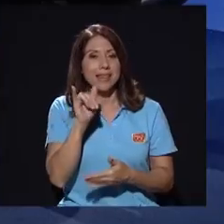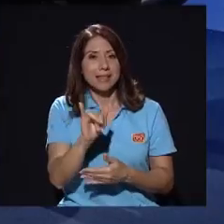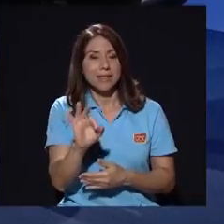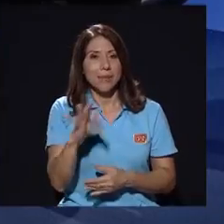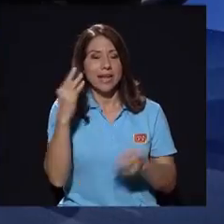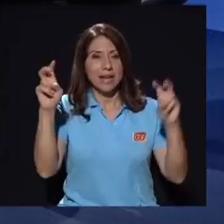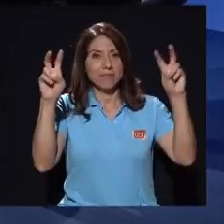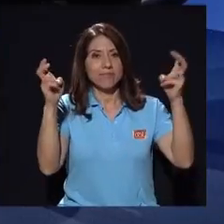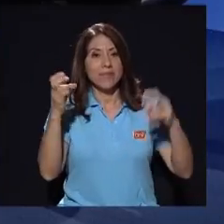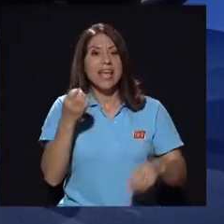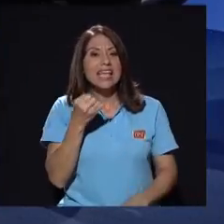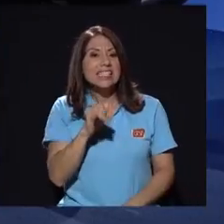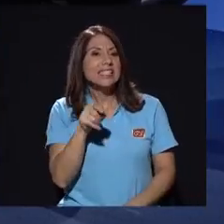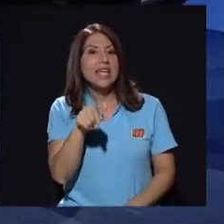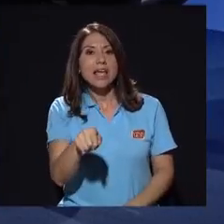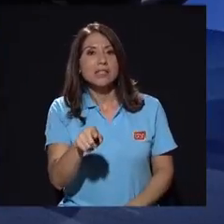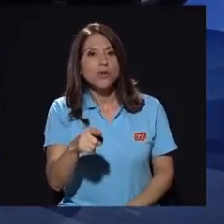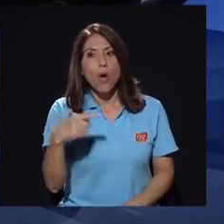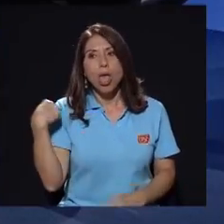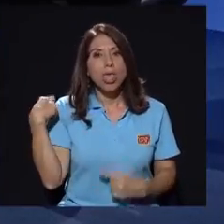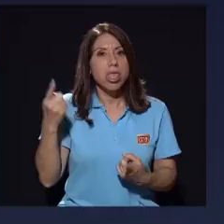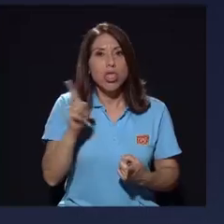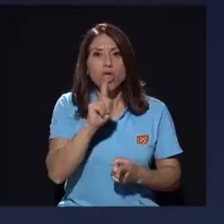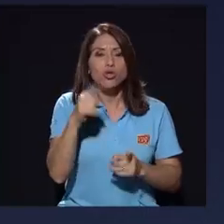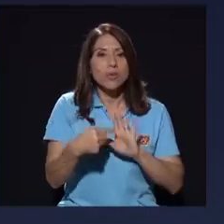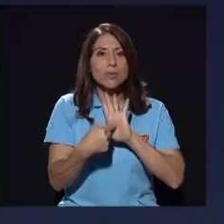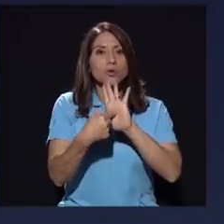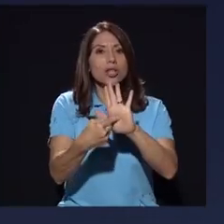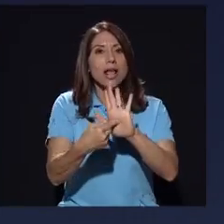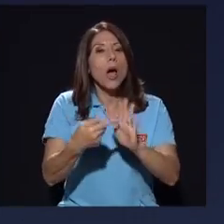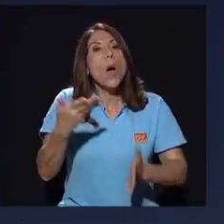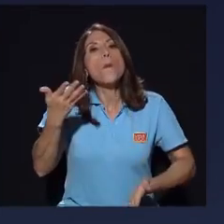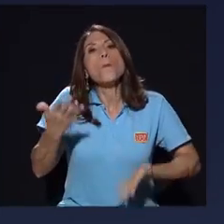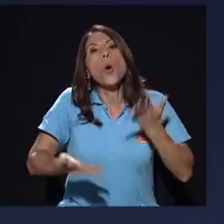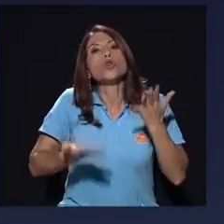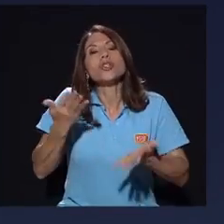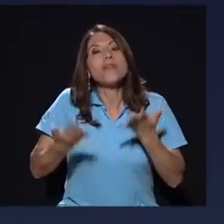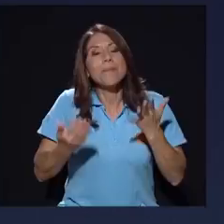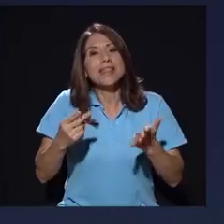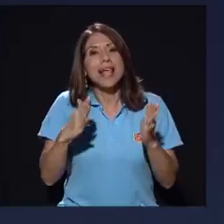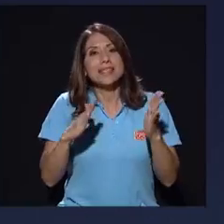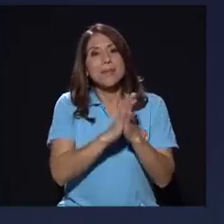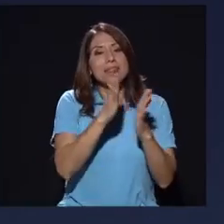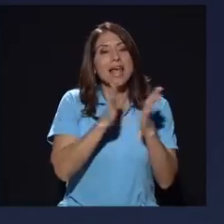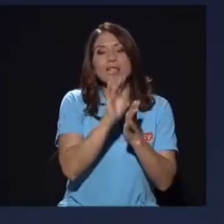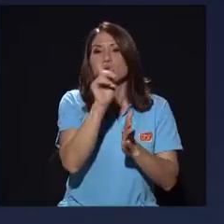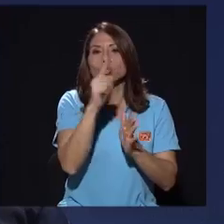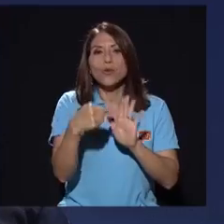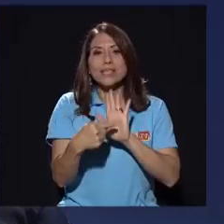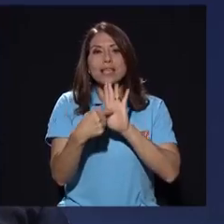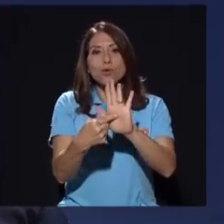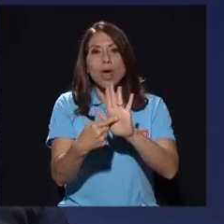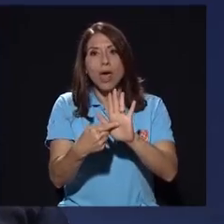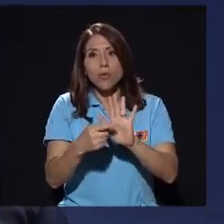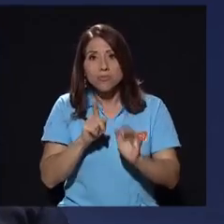Si esto no se hubiese mostrado, posiblemente el cementazo no se hubiese desnudado. ¿Es eso verdaderamente posible?